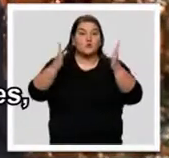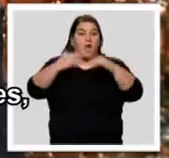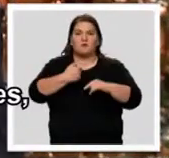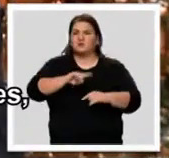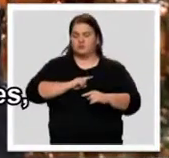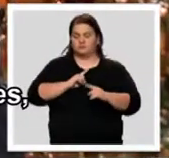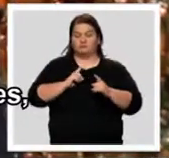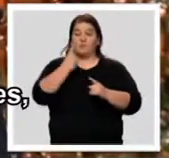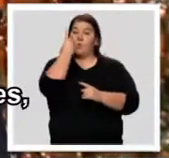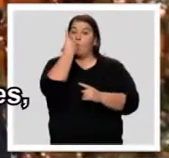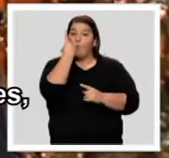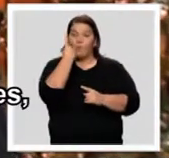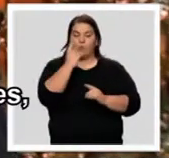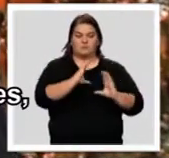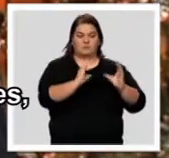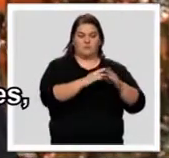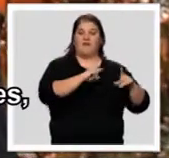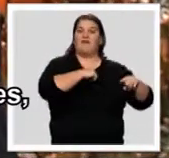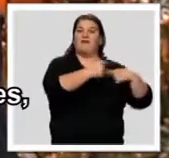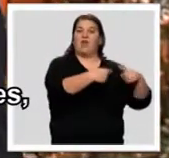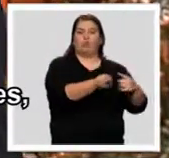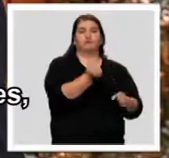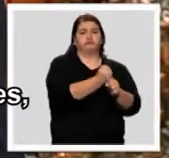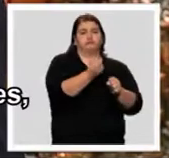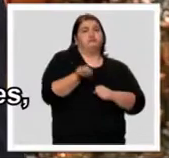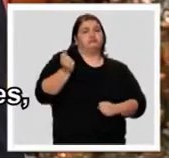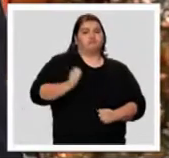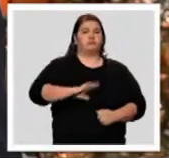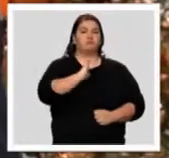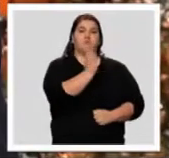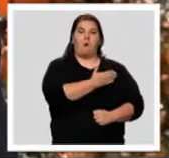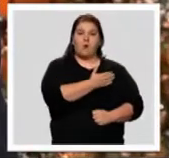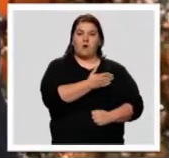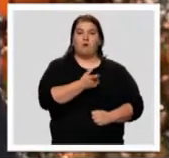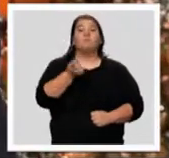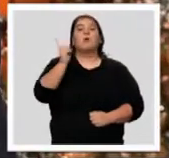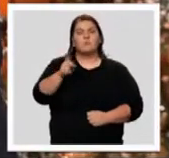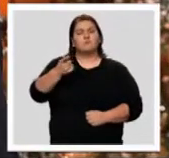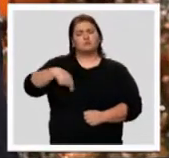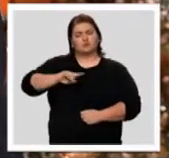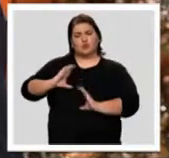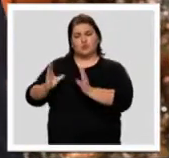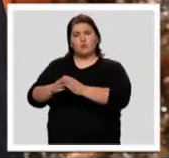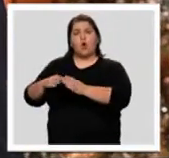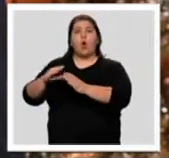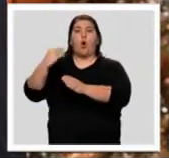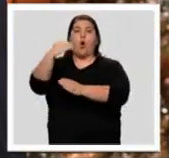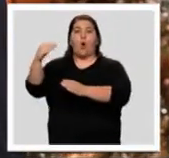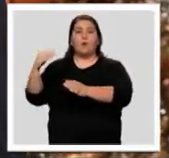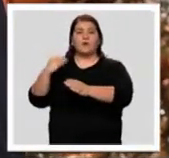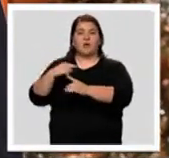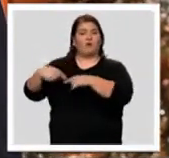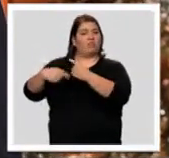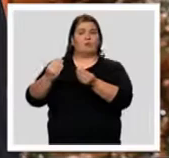a un paso no solo de perder una generación experimentada de trabajadores, sino a toda una generación de jóvenes